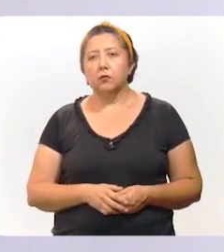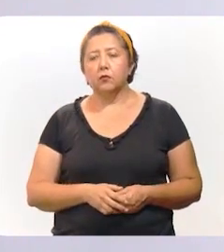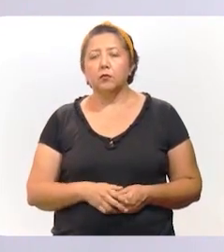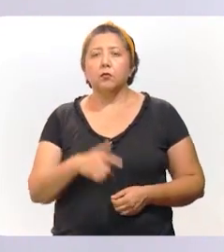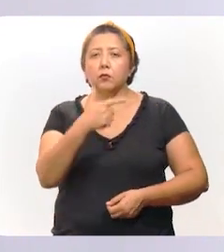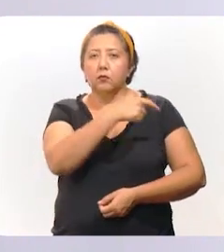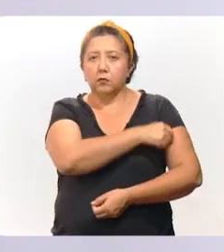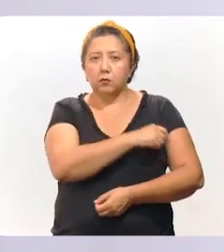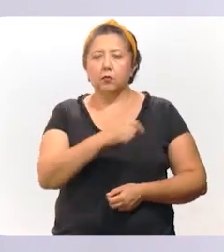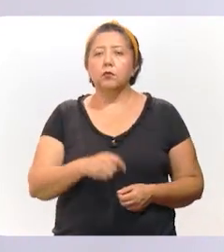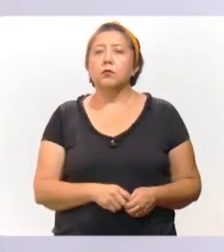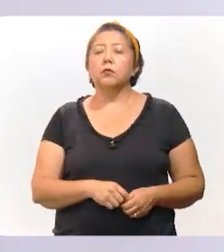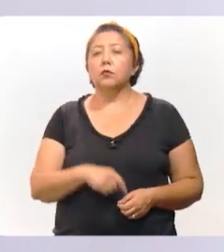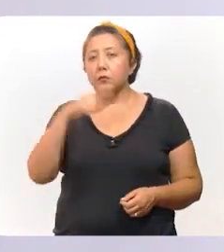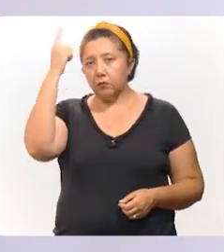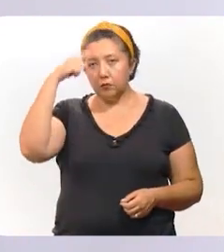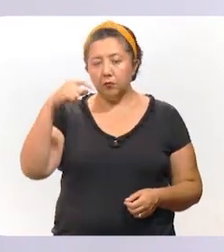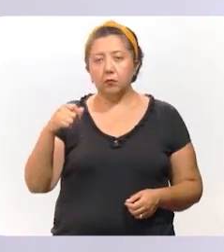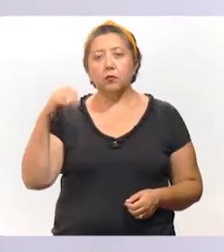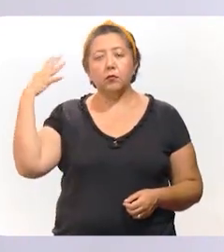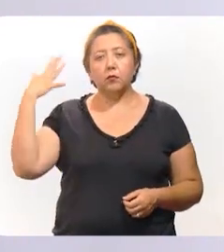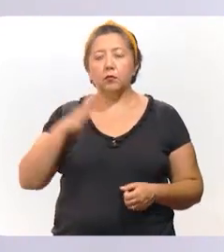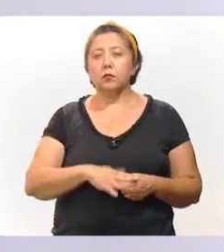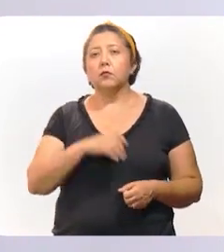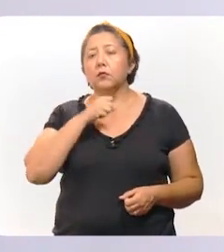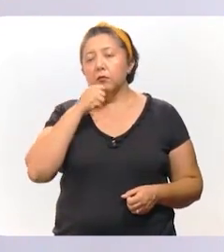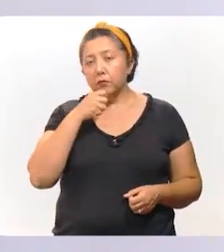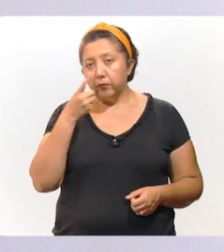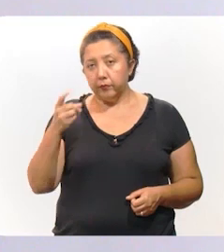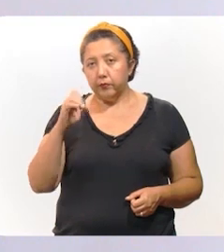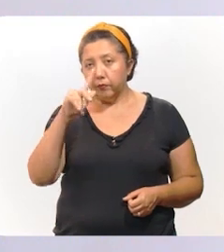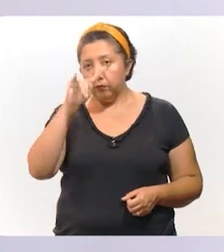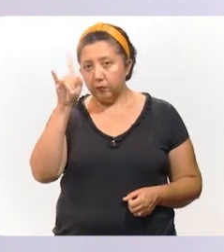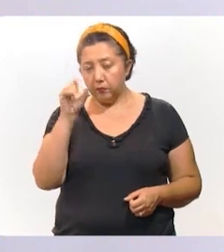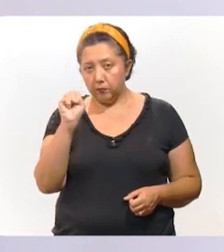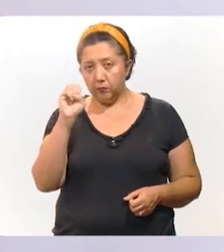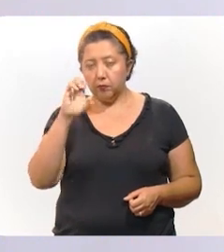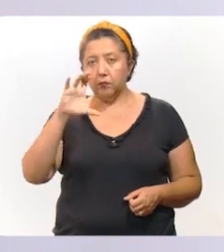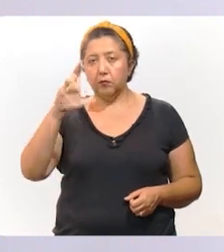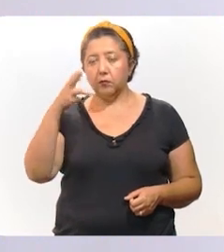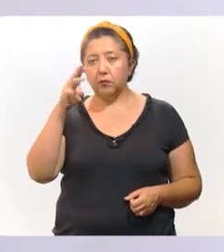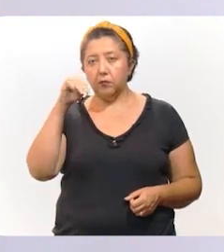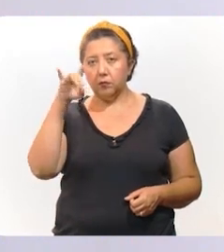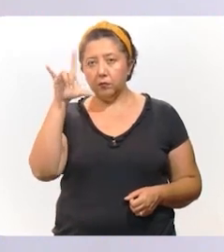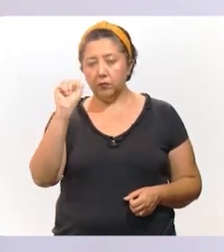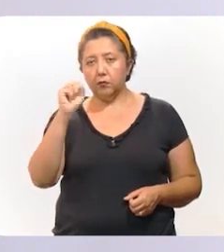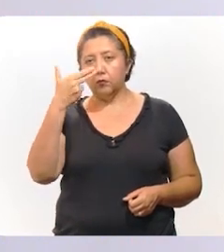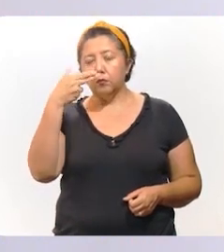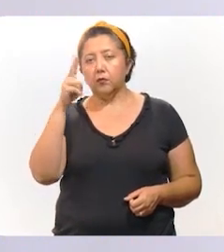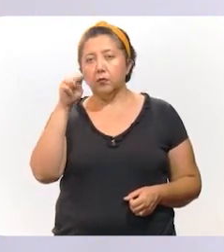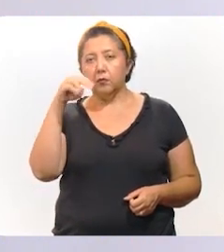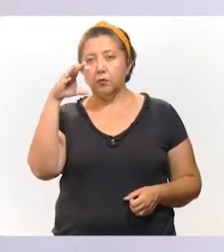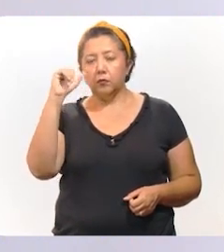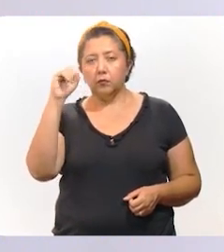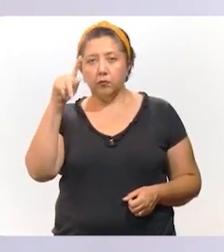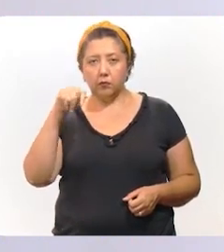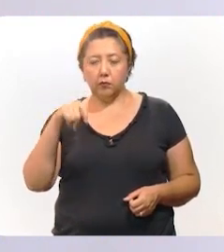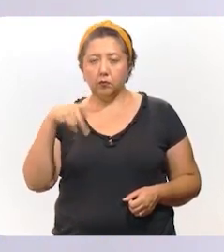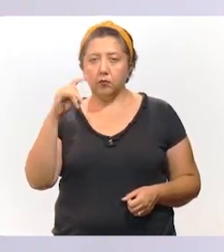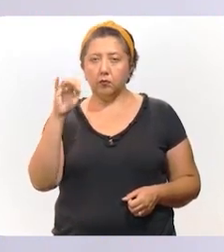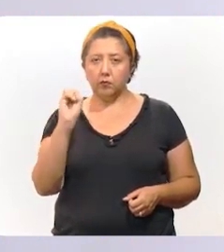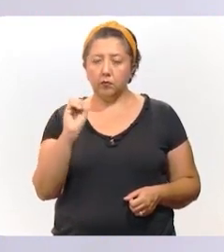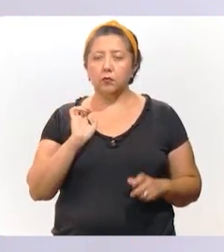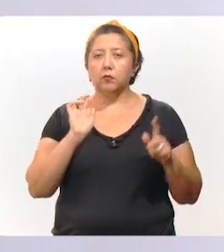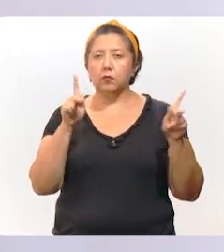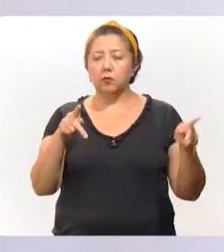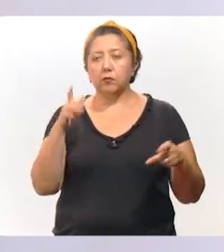Las vacunas que fueron destinadas a adultos mayores de Acanqué, Aquil, Buczotz, Chichimilá, Espita, Junucmá, Canacín, Peto,